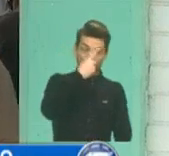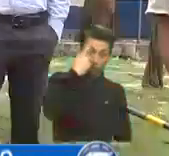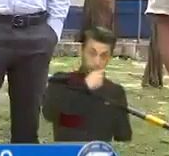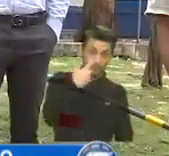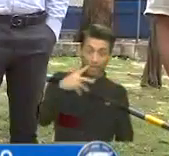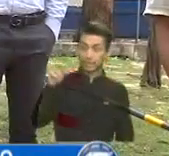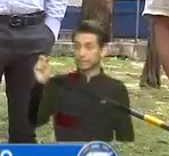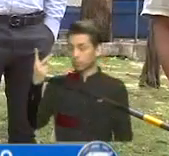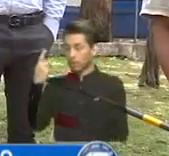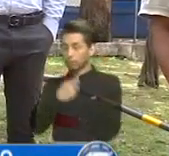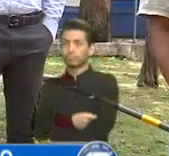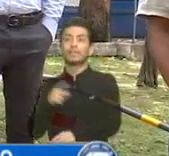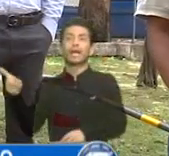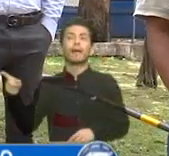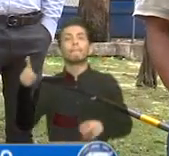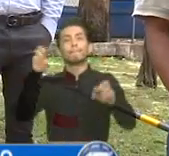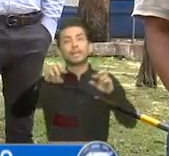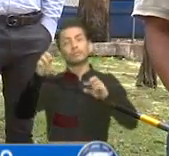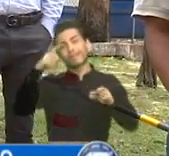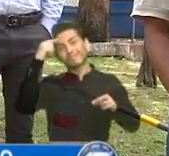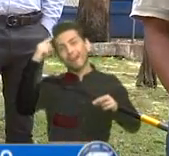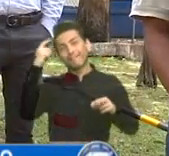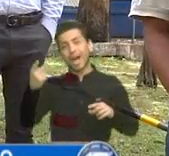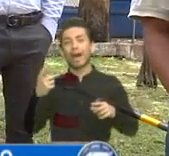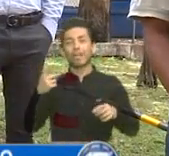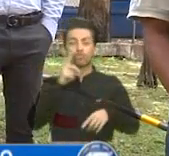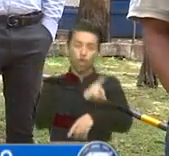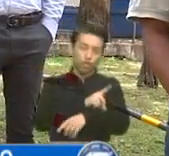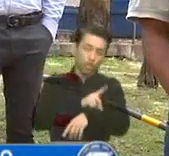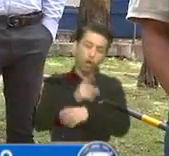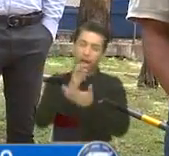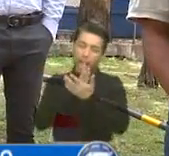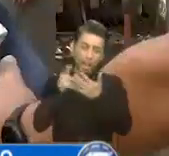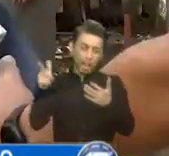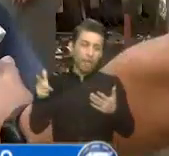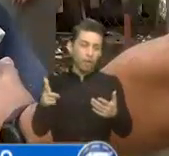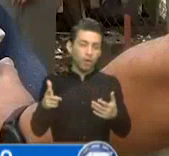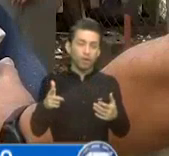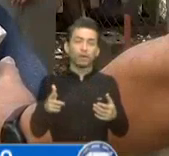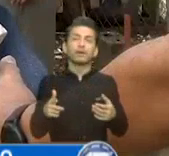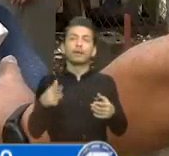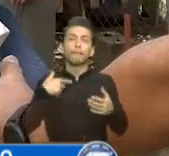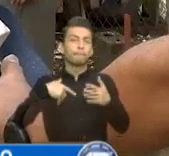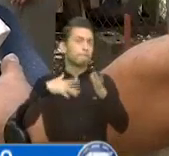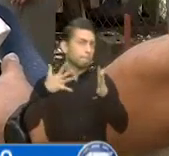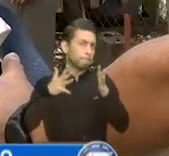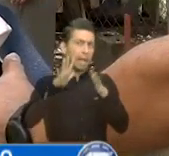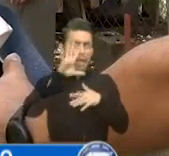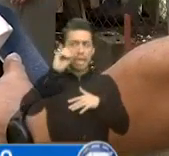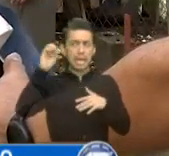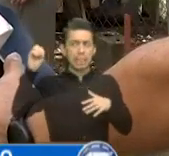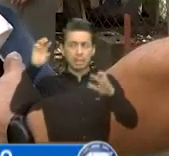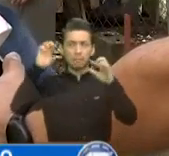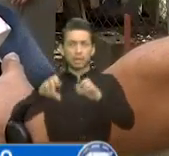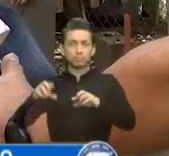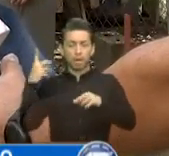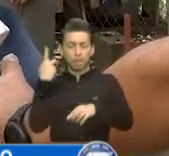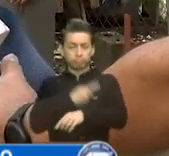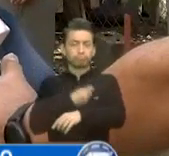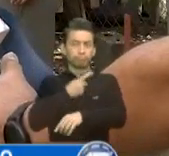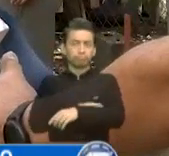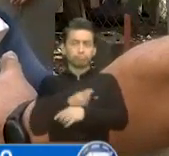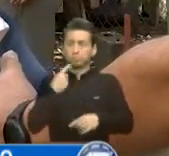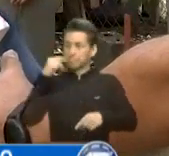contra el COVID-19, inmunizando a más de 500 personas diarias. Lo miramos desde este punto que sí hay bastante afluencia porque